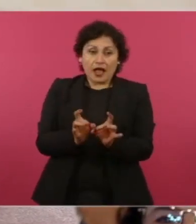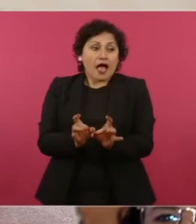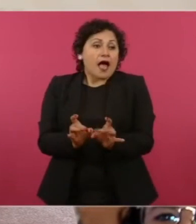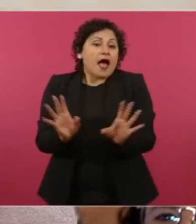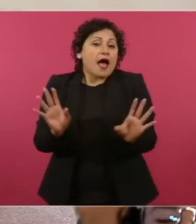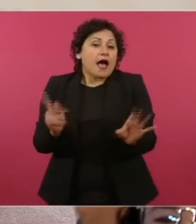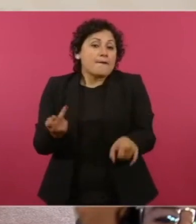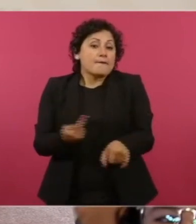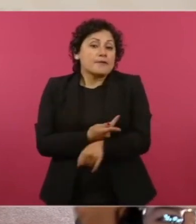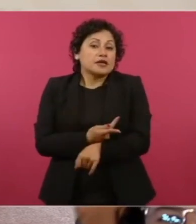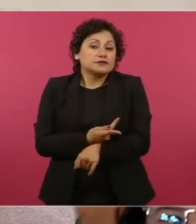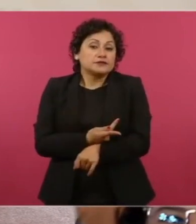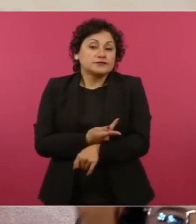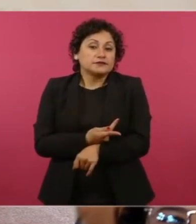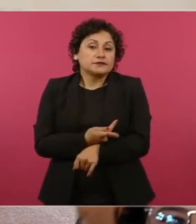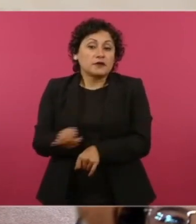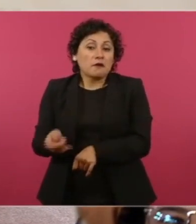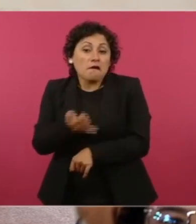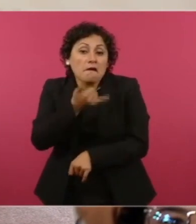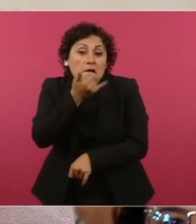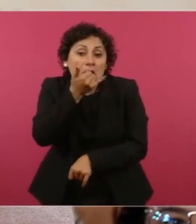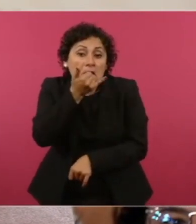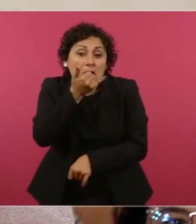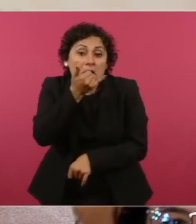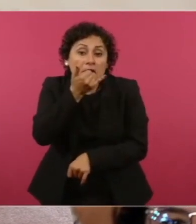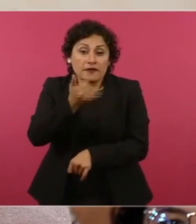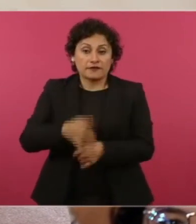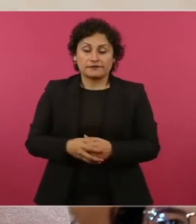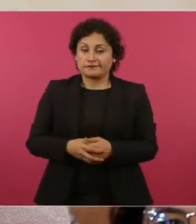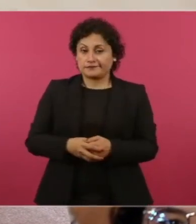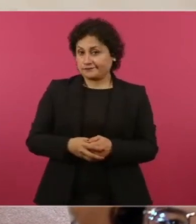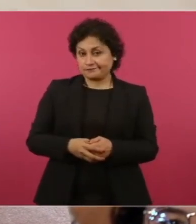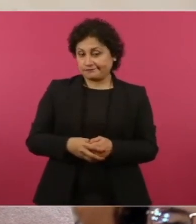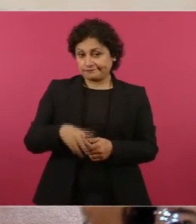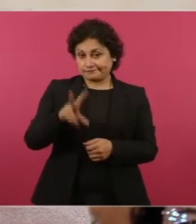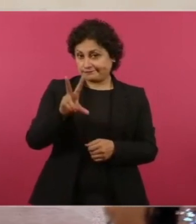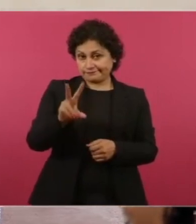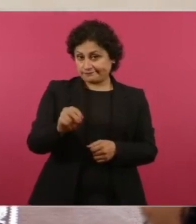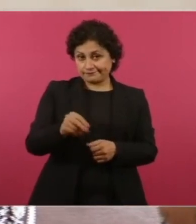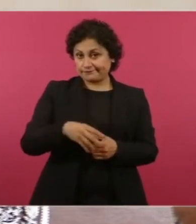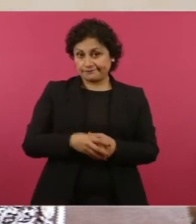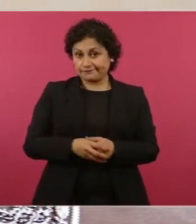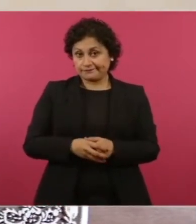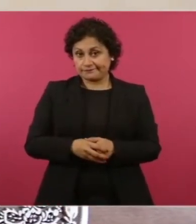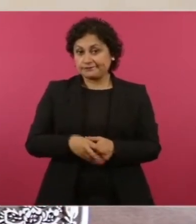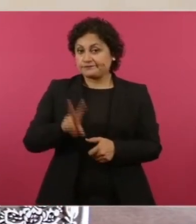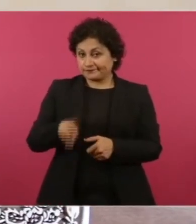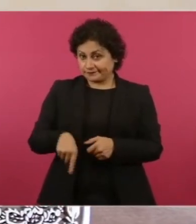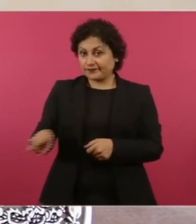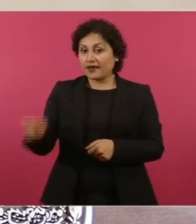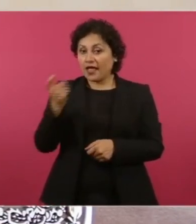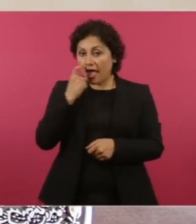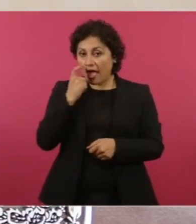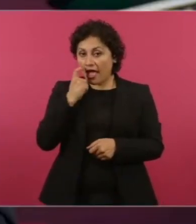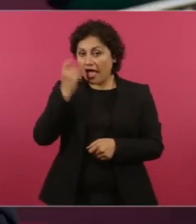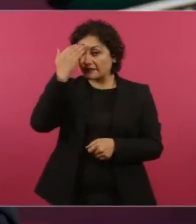un error, una equivocación, no, es un acto deliberado de